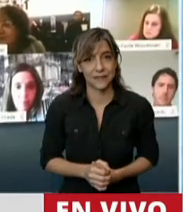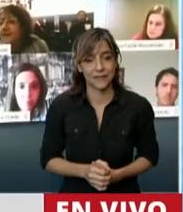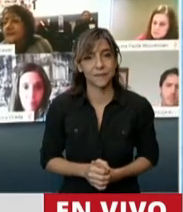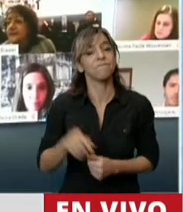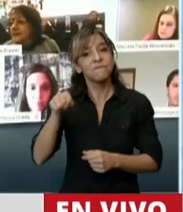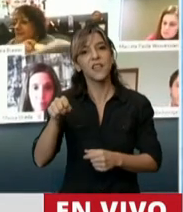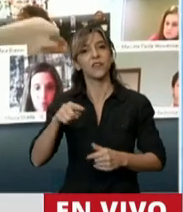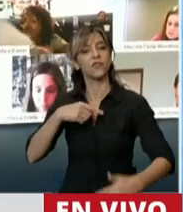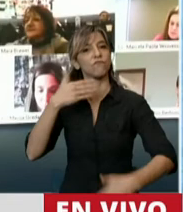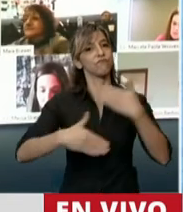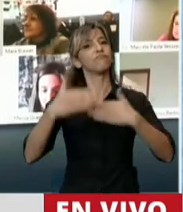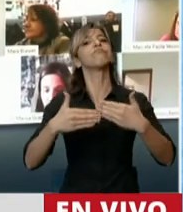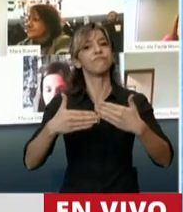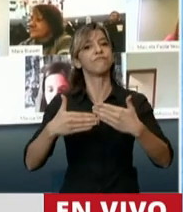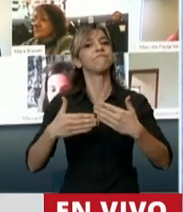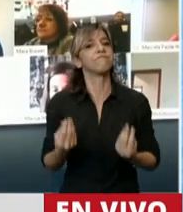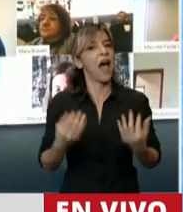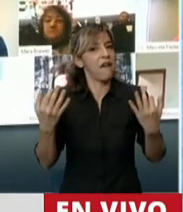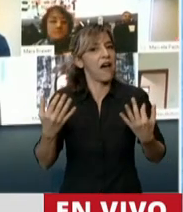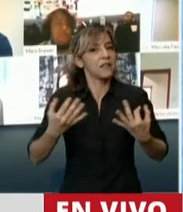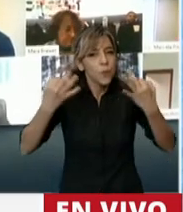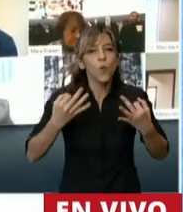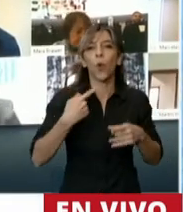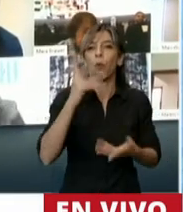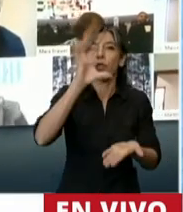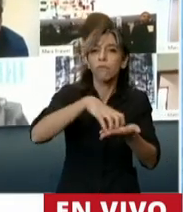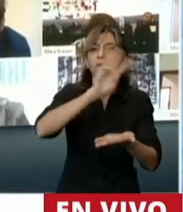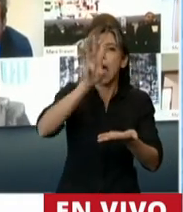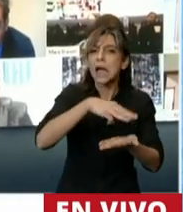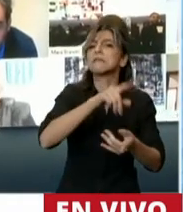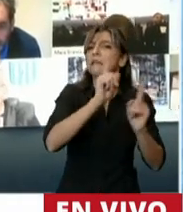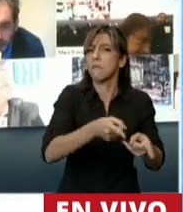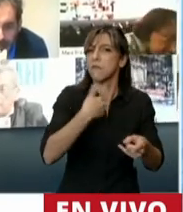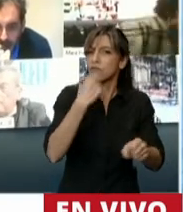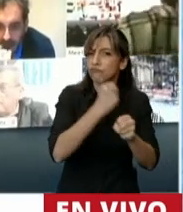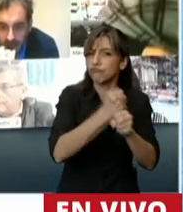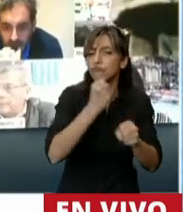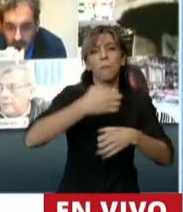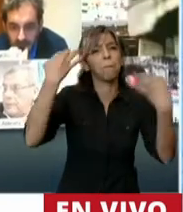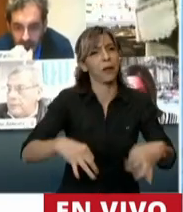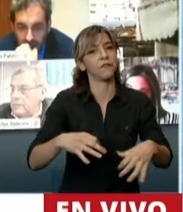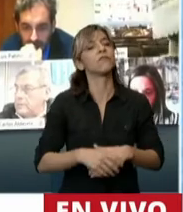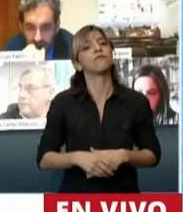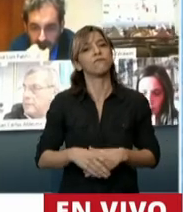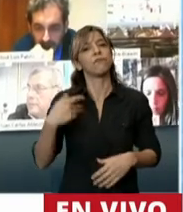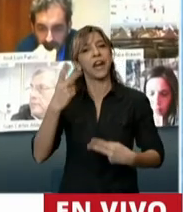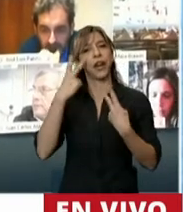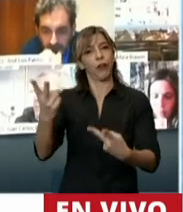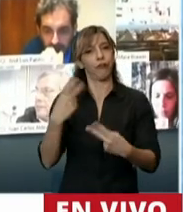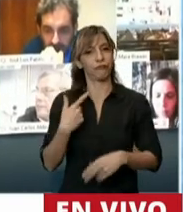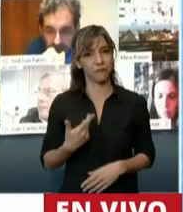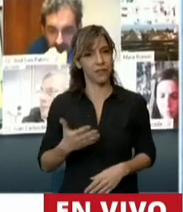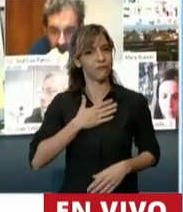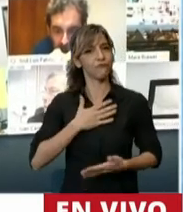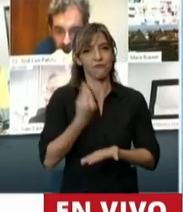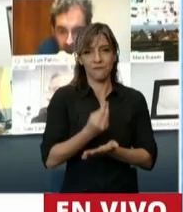del organismo ANSES, la verdad es que vaya mi reconocimiento en nombre de todos los jujeños, porque no sé que hubieran hecho